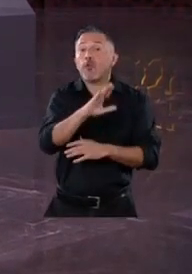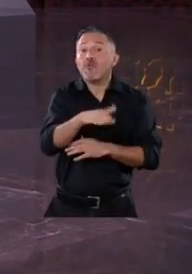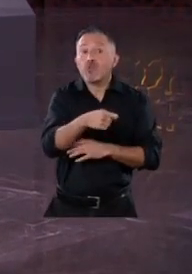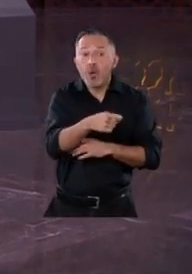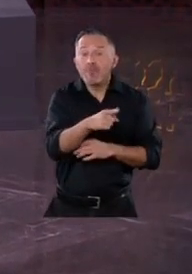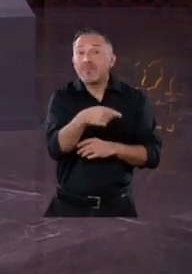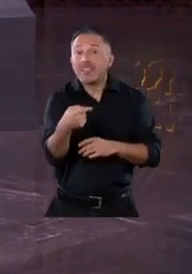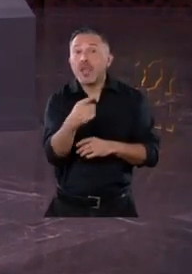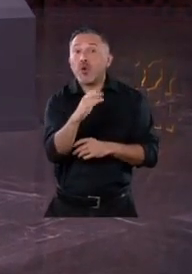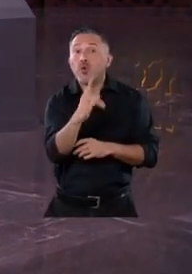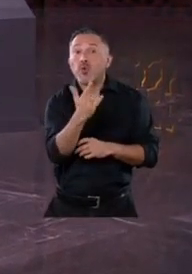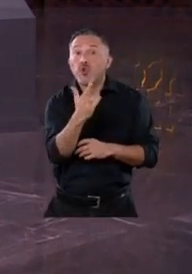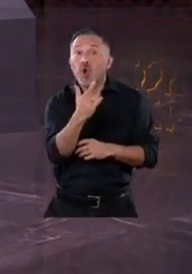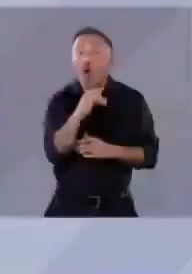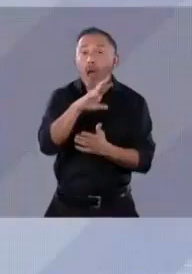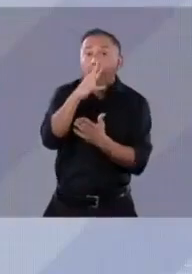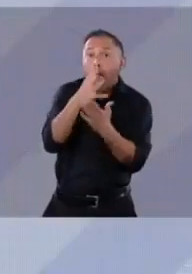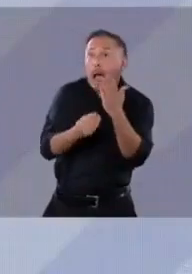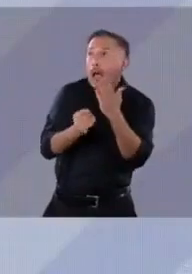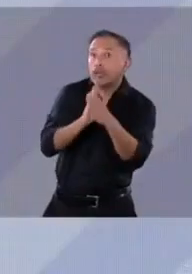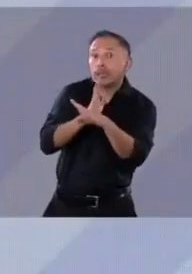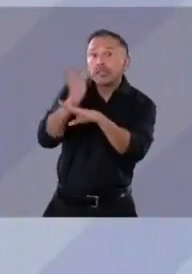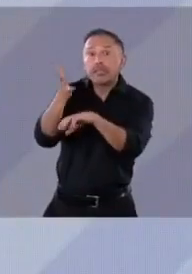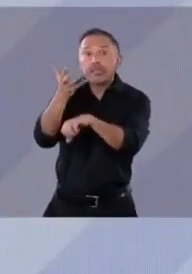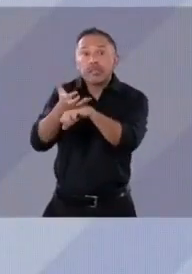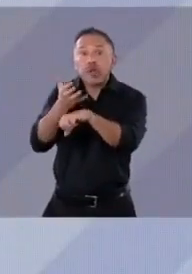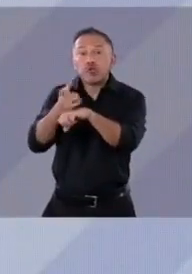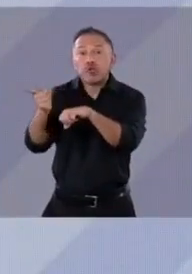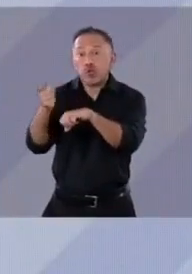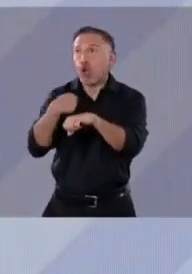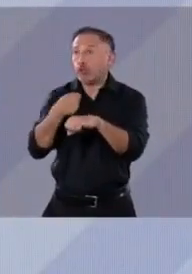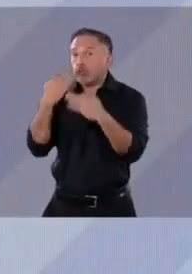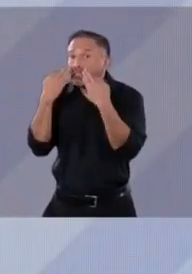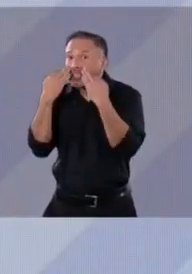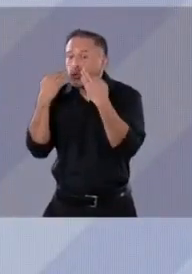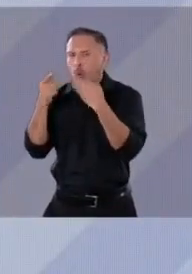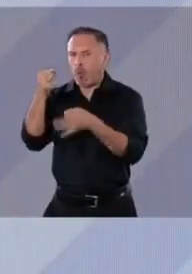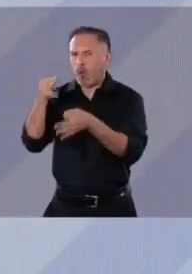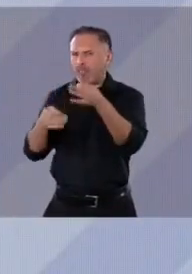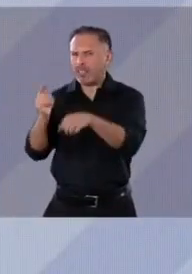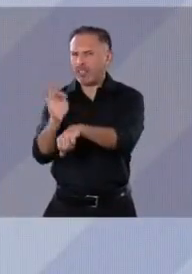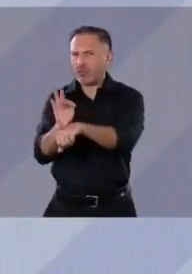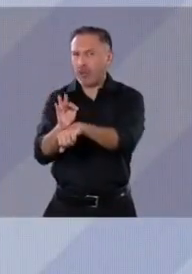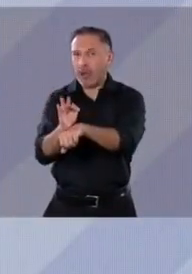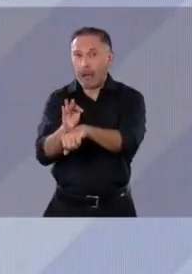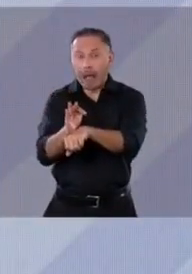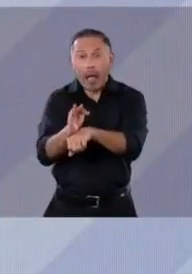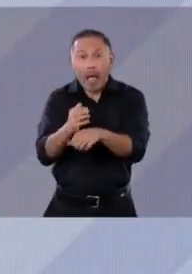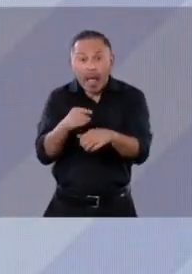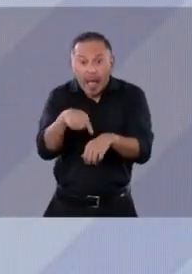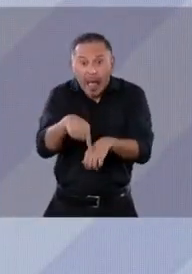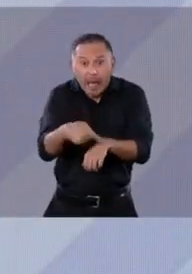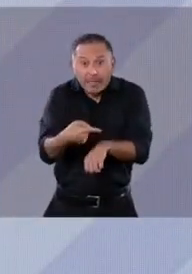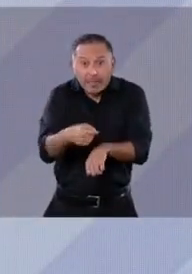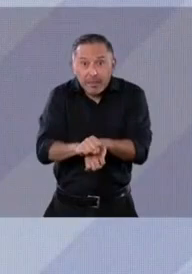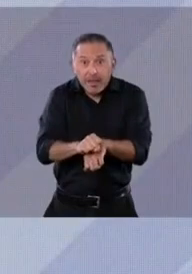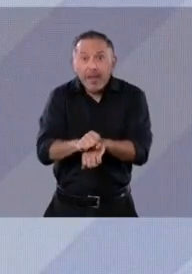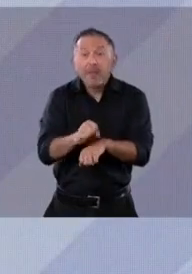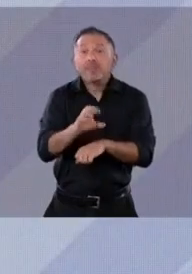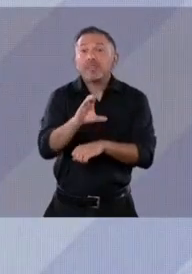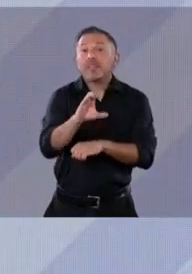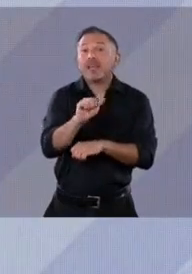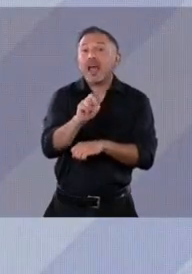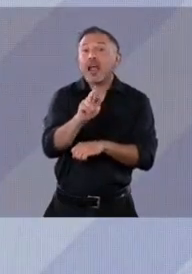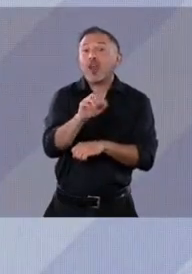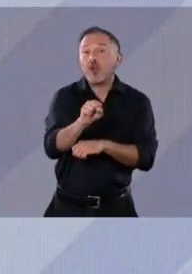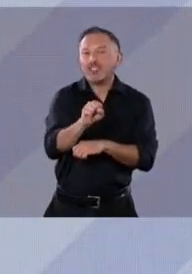y se vuelve testigo protegido. Y ahí no acaba la historia. Esta semana mataron a Carlos Narváez, sobrino